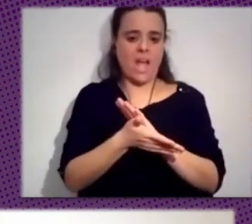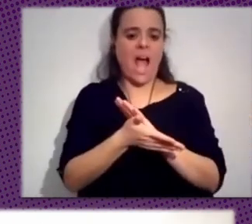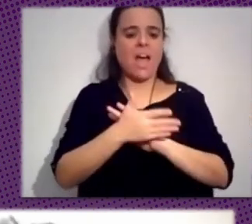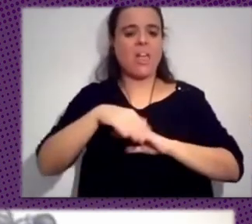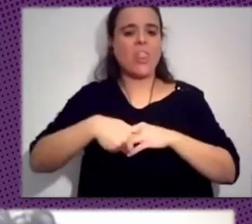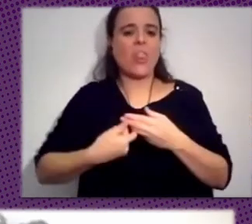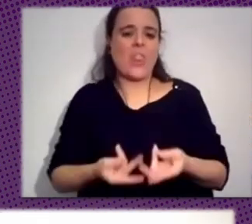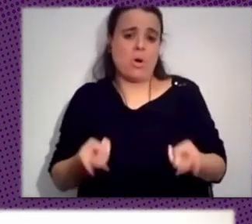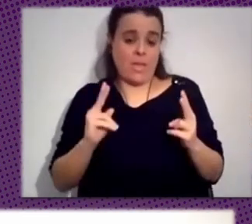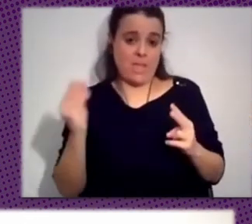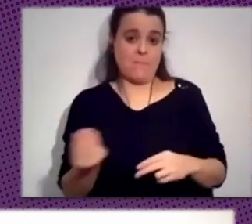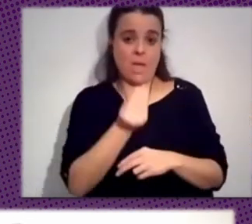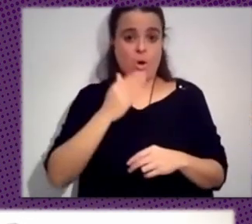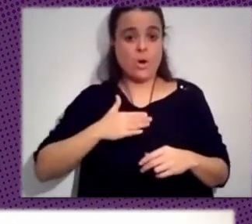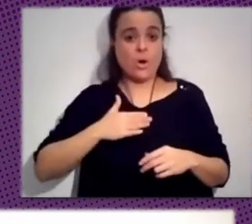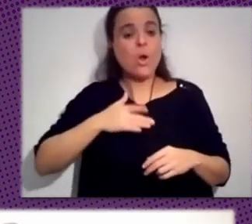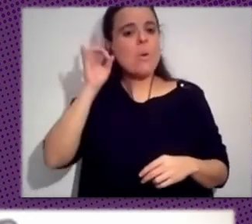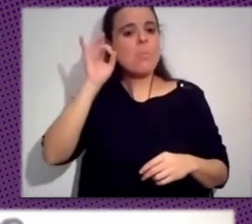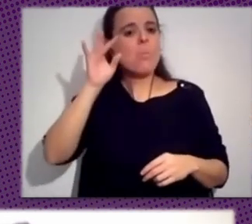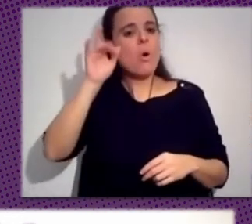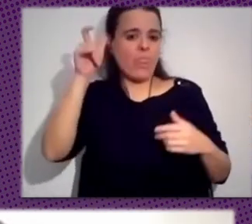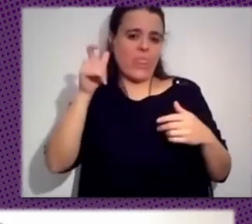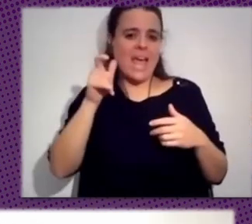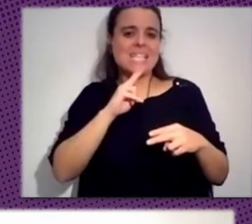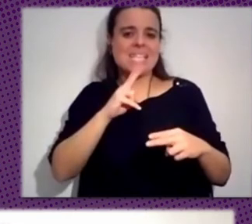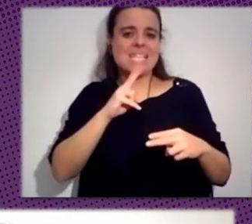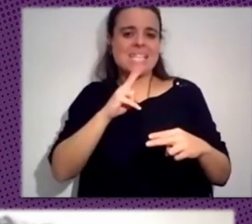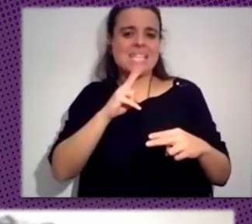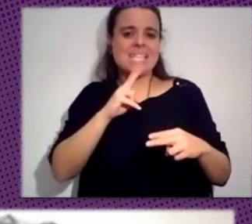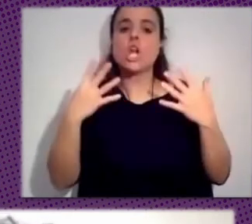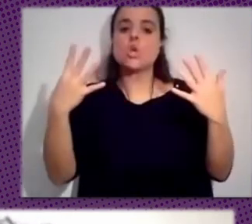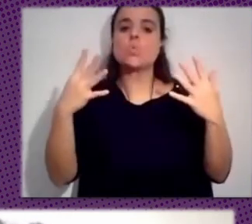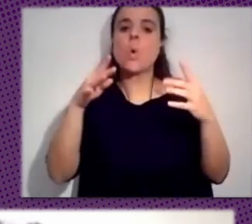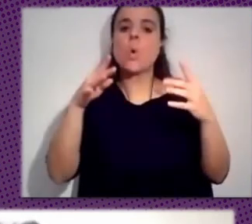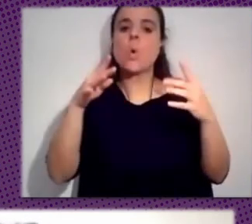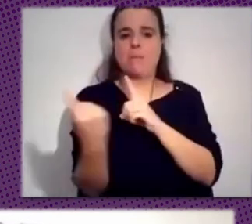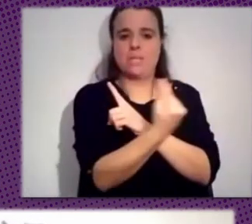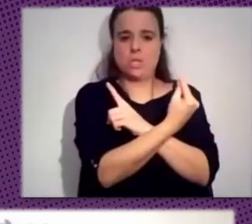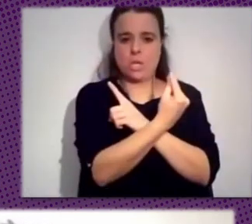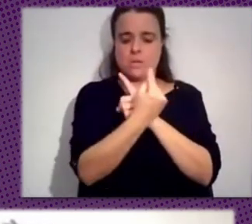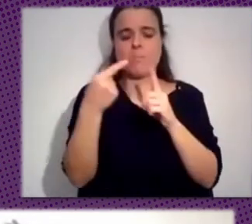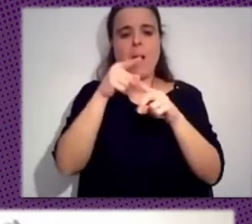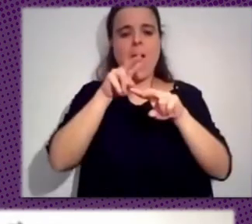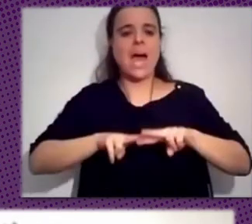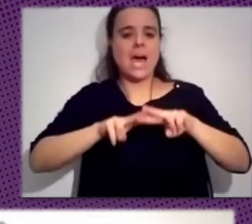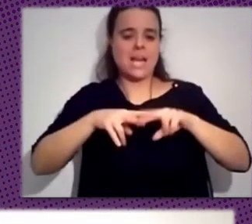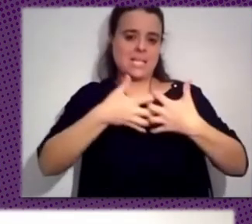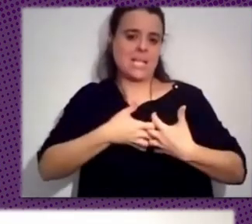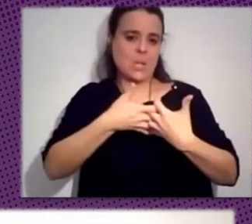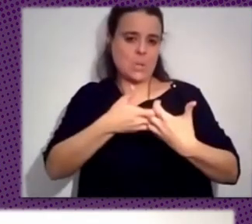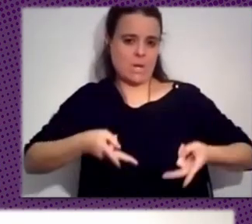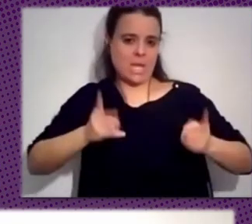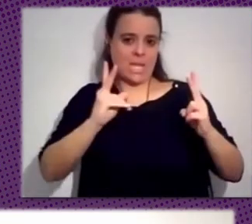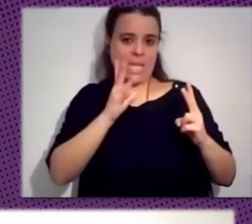ponencia se titula Nueve dimensiones para el análisis de la lucha democrática. Porque en Tlatelolco Lab